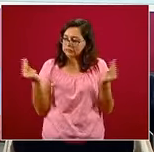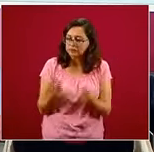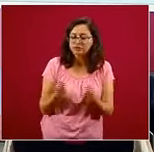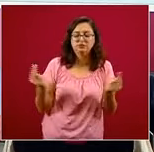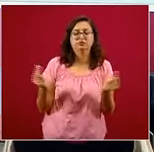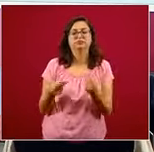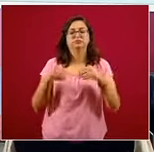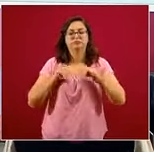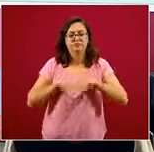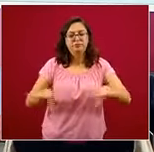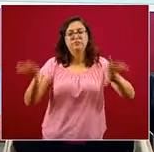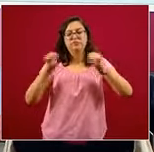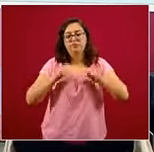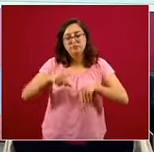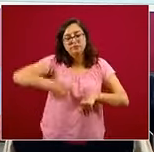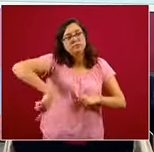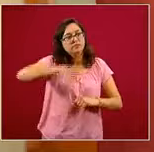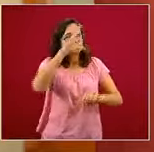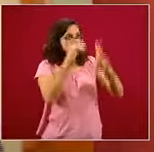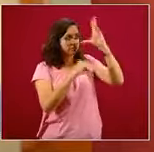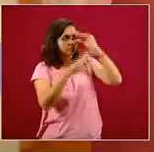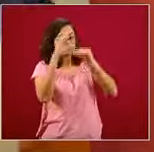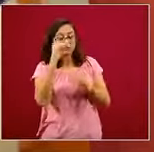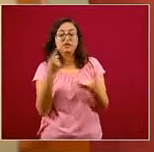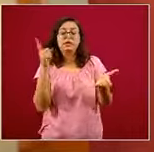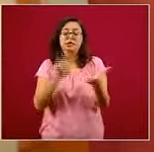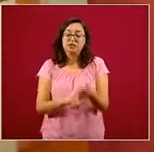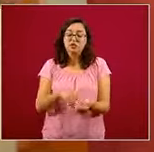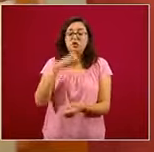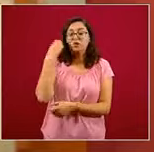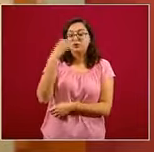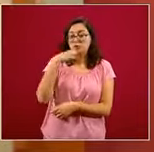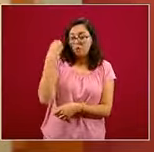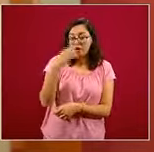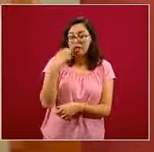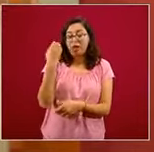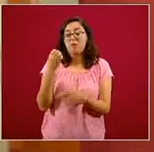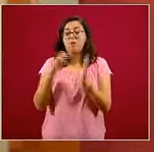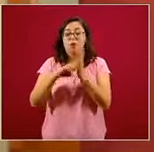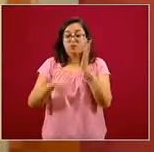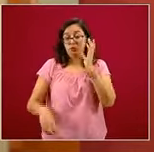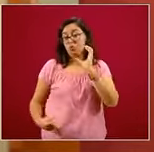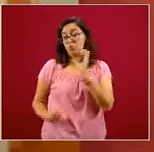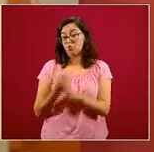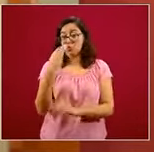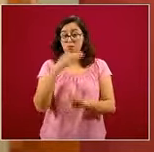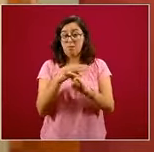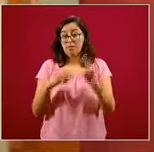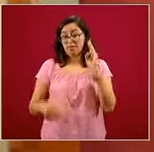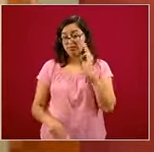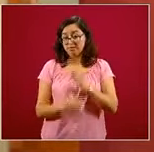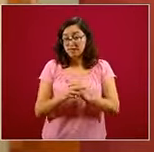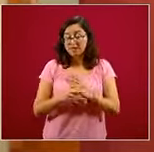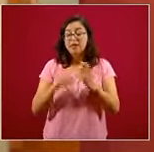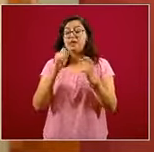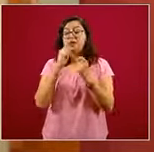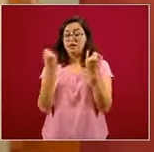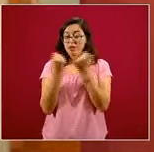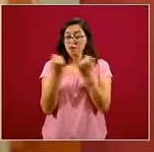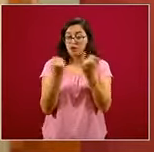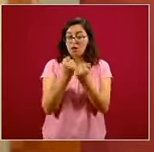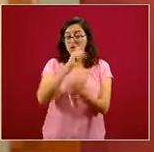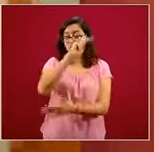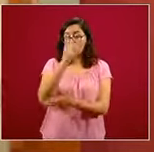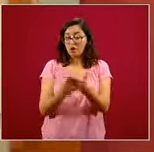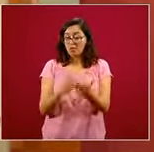esta alimentación saludable, en el sistema escolar, como con la asignatura nueva que se ha creado, en los programas de